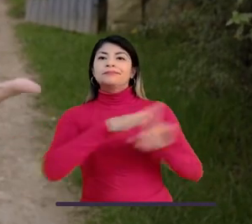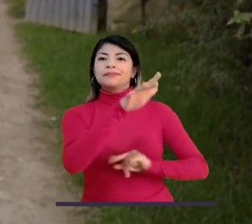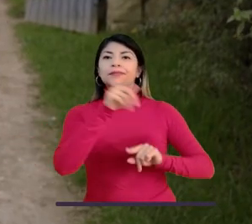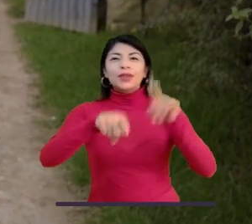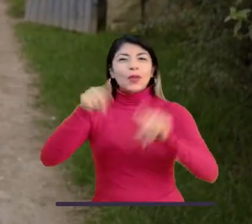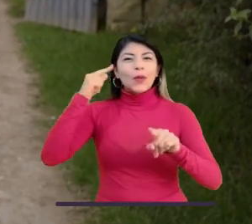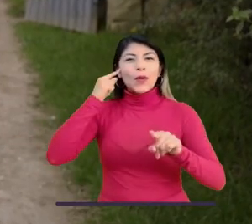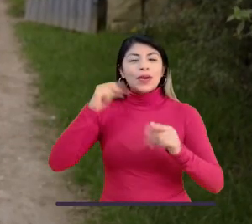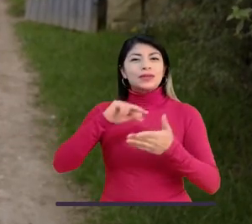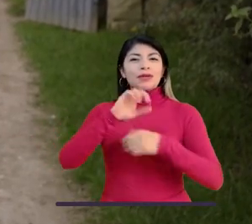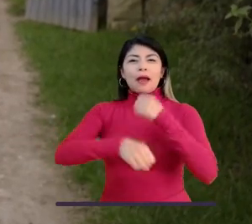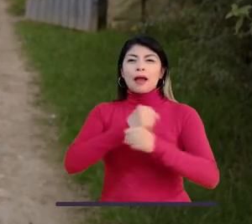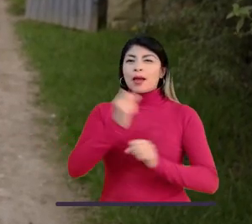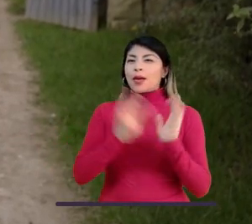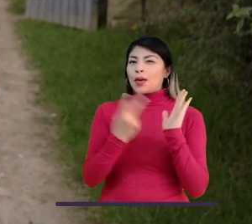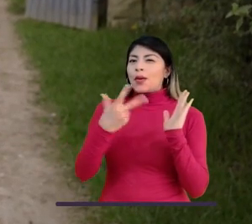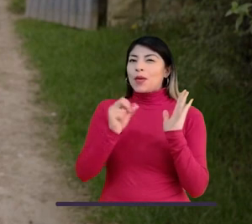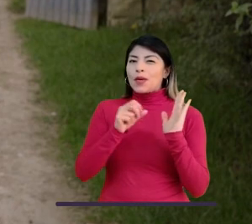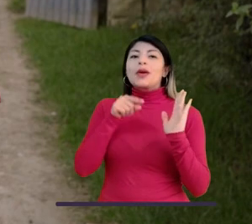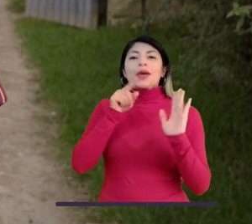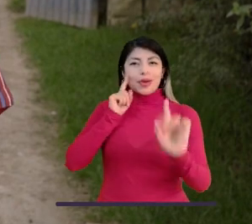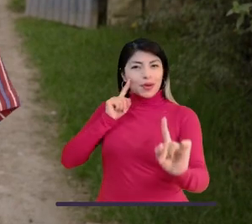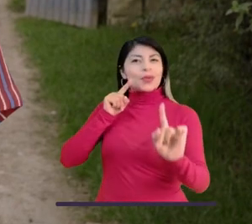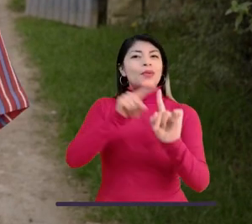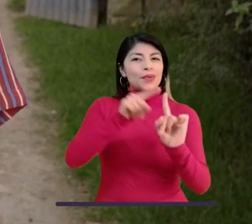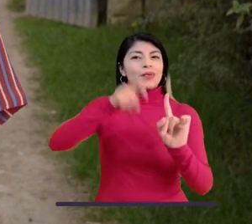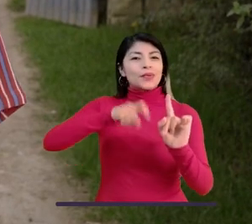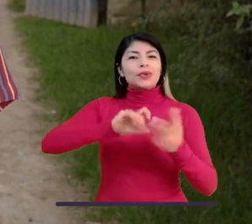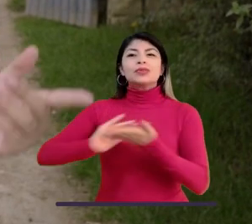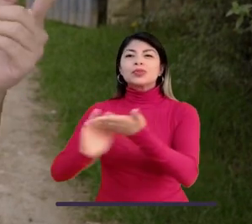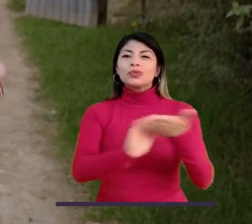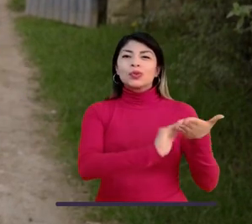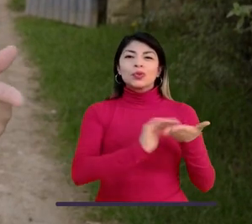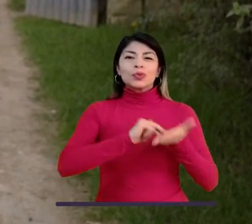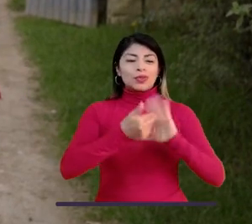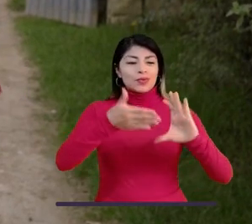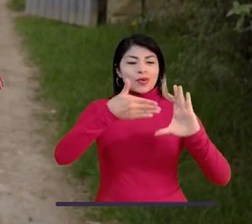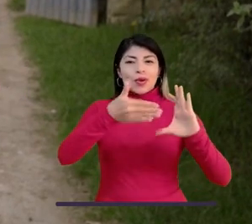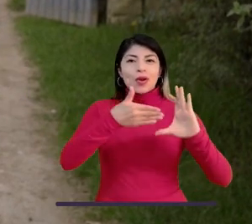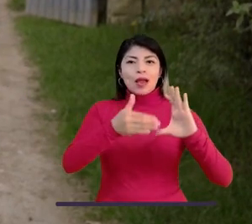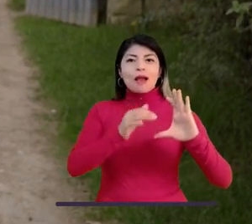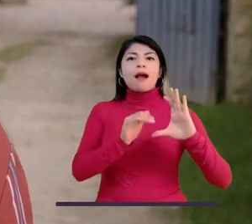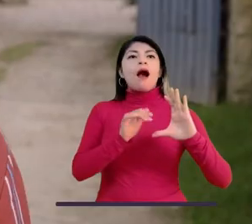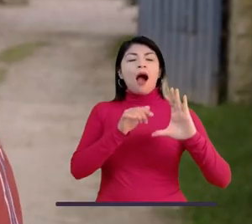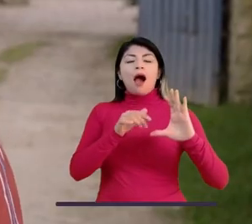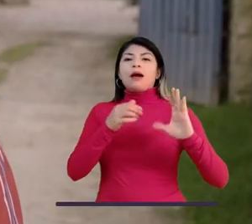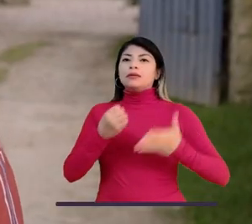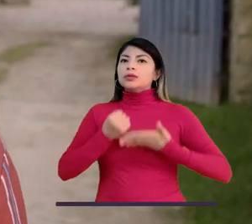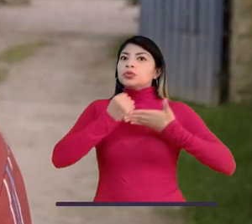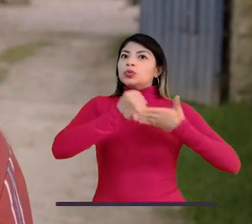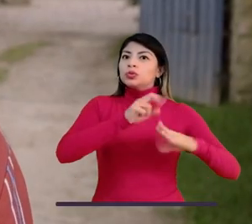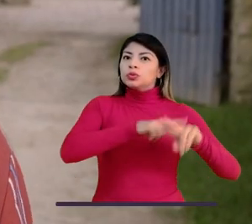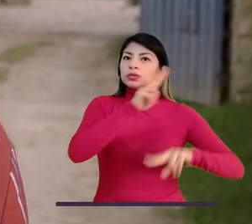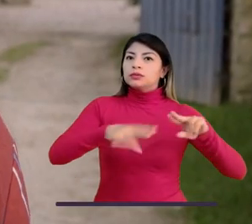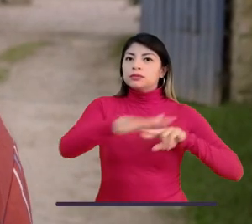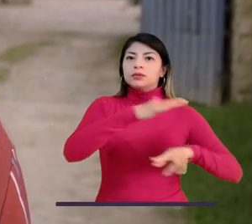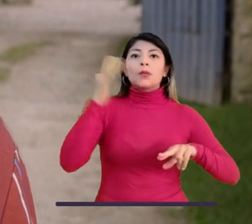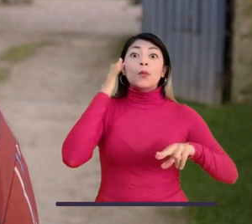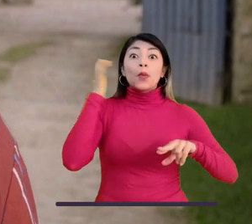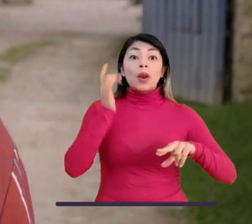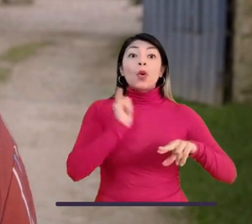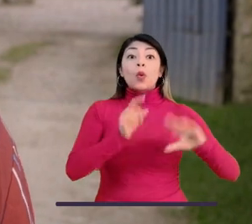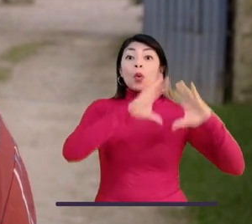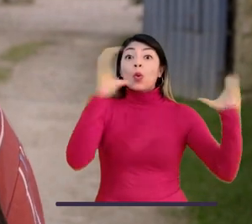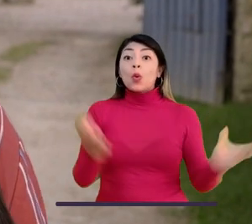escuchado los propósitos de la Agenda 2030. Uno de estos objetivos es combatir el cambio climático. El mundo se ha visto afectado por